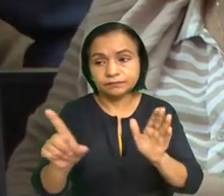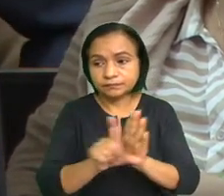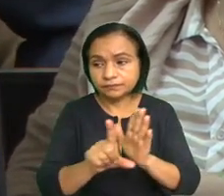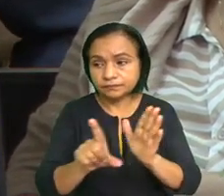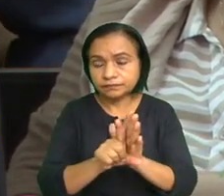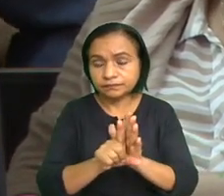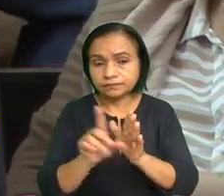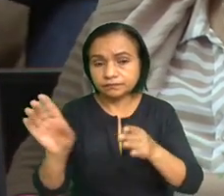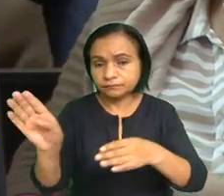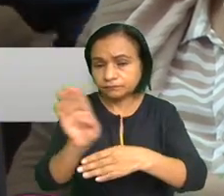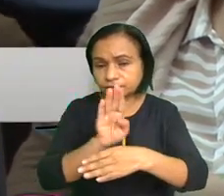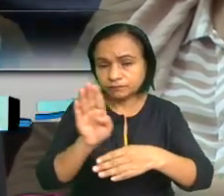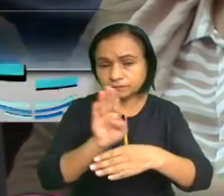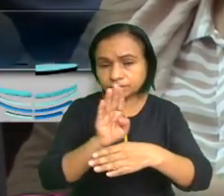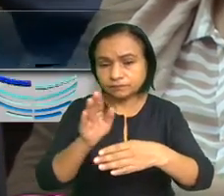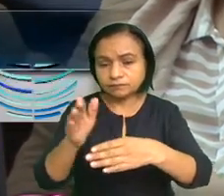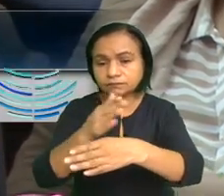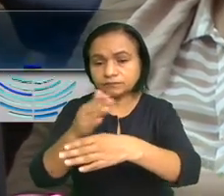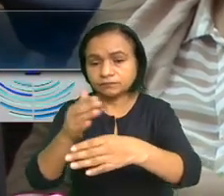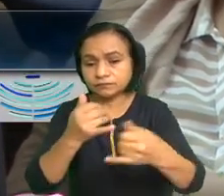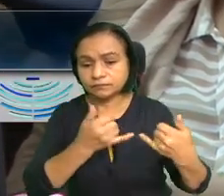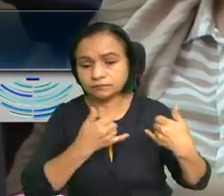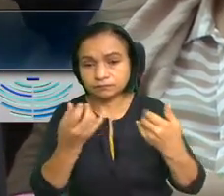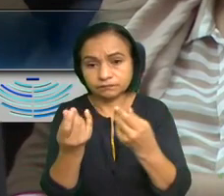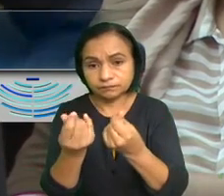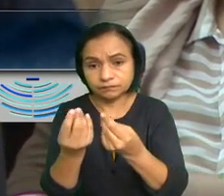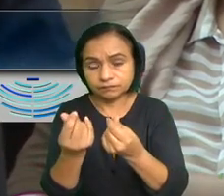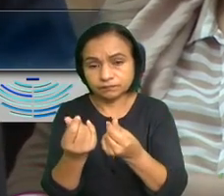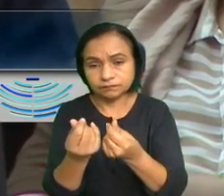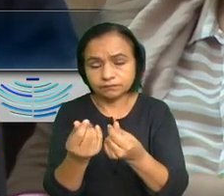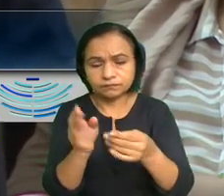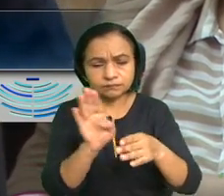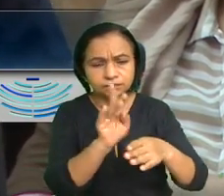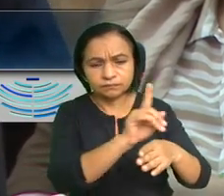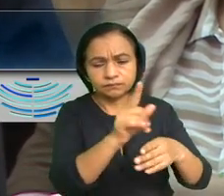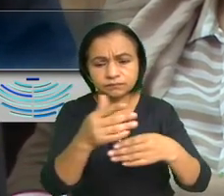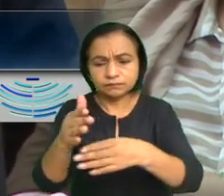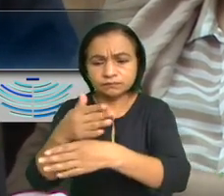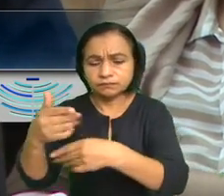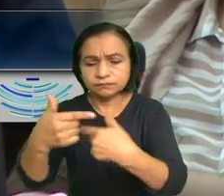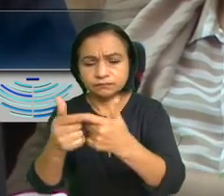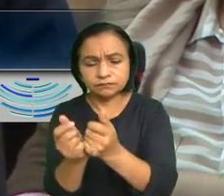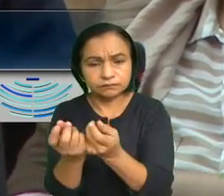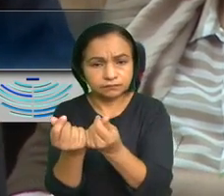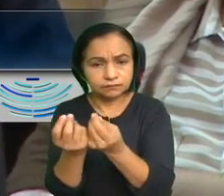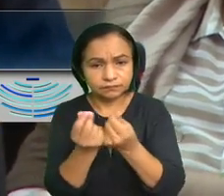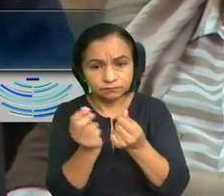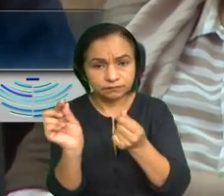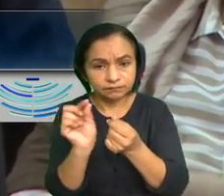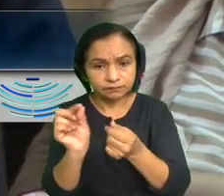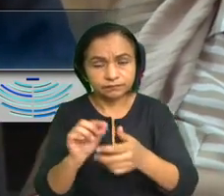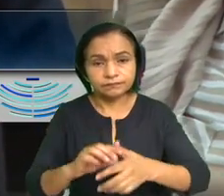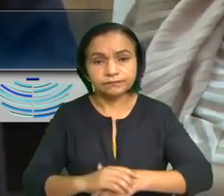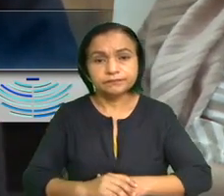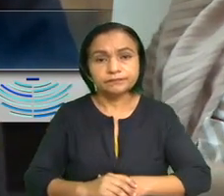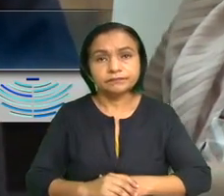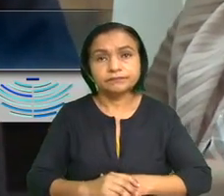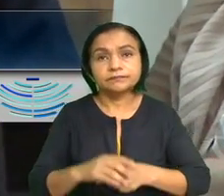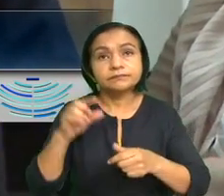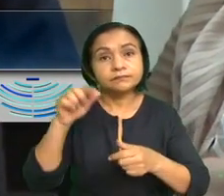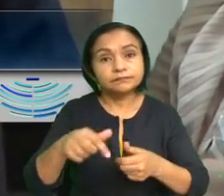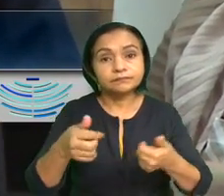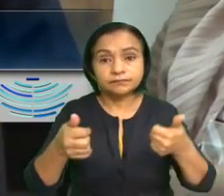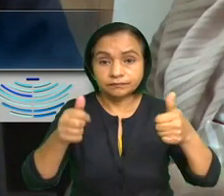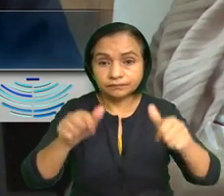General de Bancos, Instituciones Financieras No Bancarias y Grupos Financieros. El dictamen de